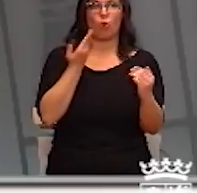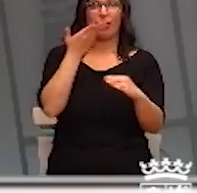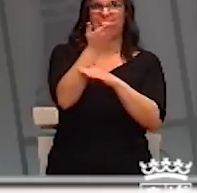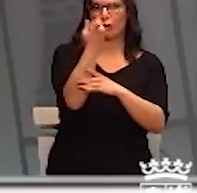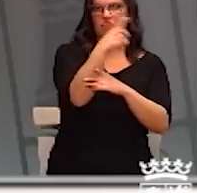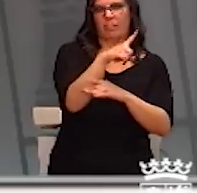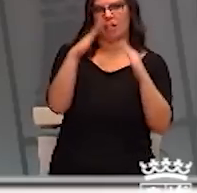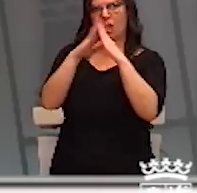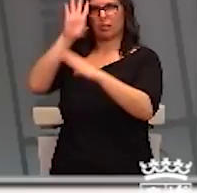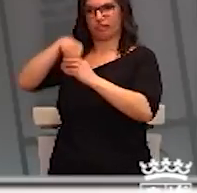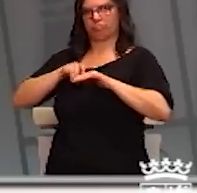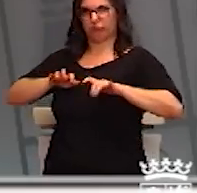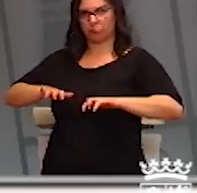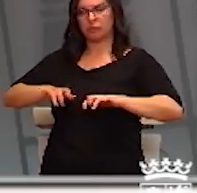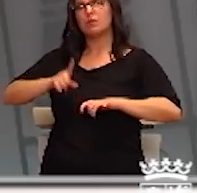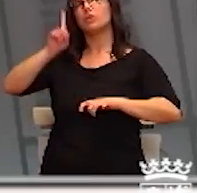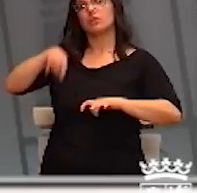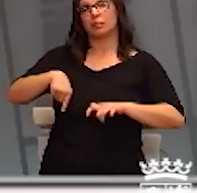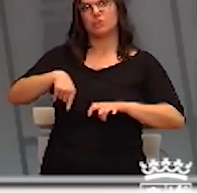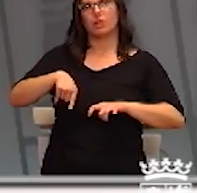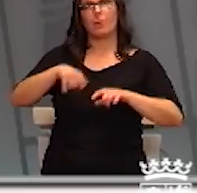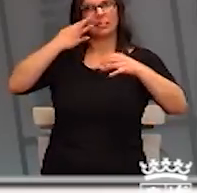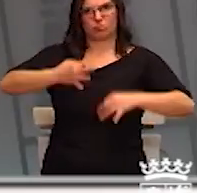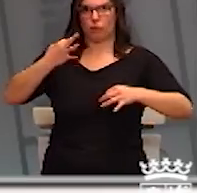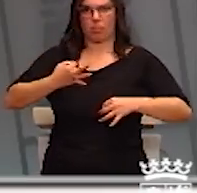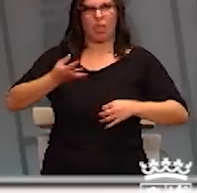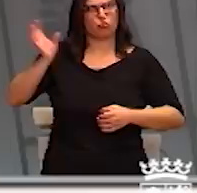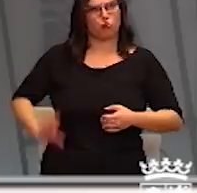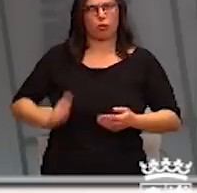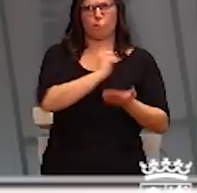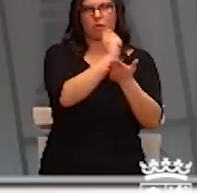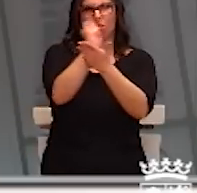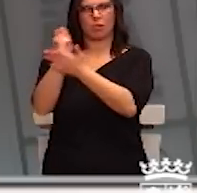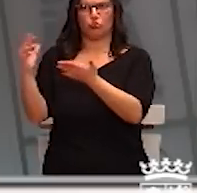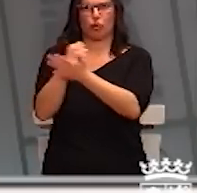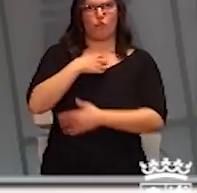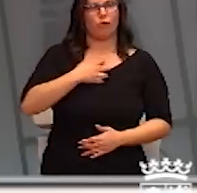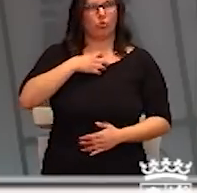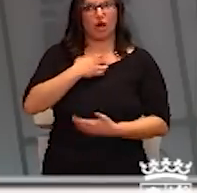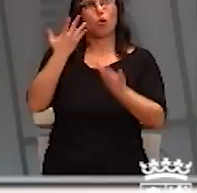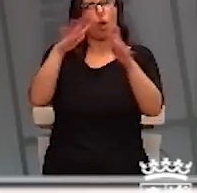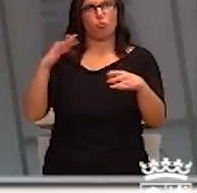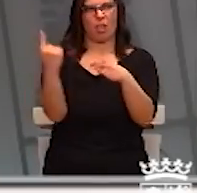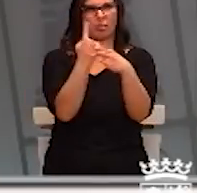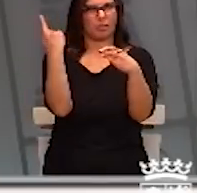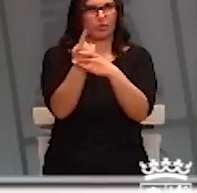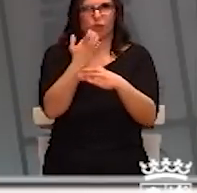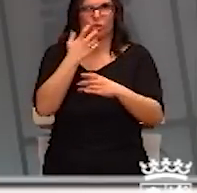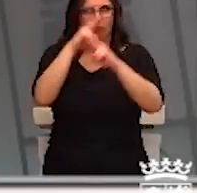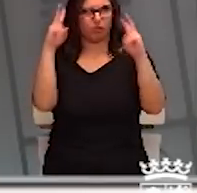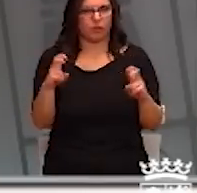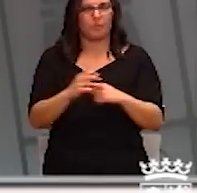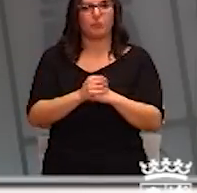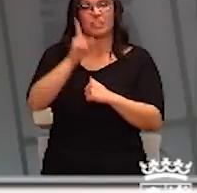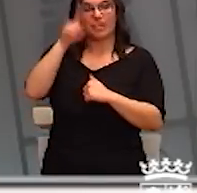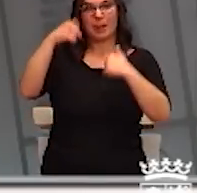se va a garantizar las retribuciones de todos los empleados públicos, incluidos aquellos que tengan que estar en situación de aislamiento, vamos a garantizar la